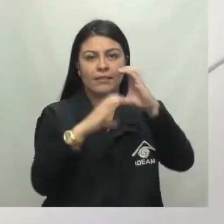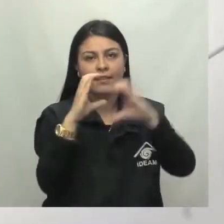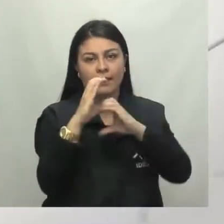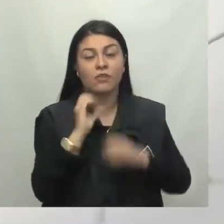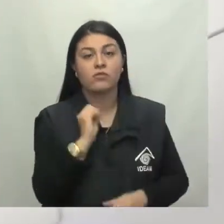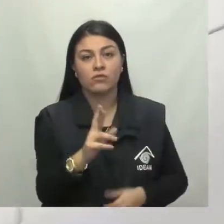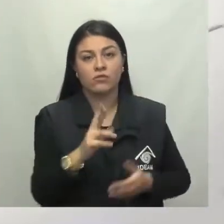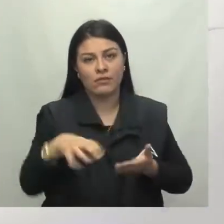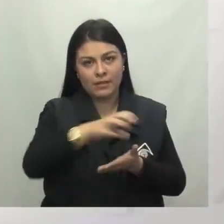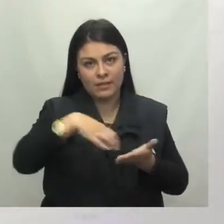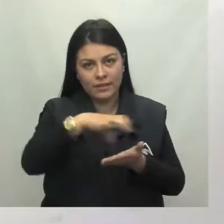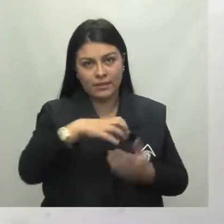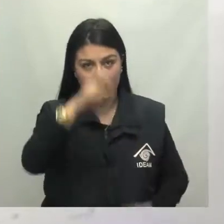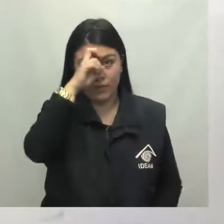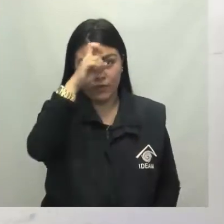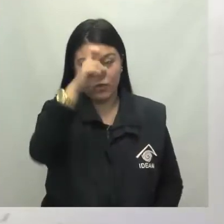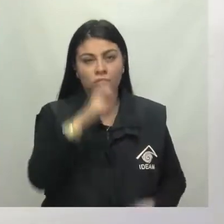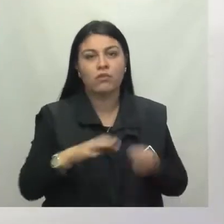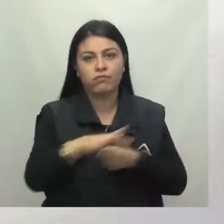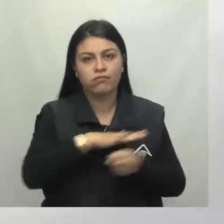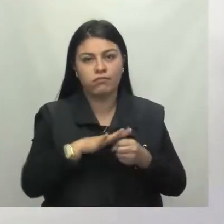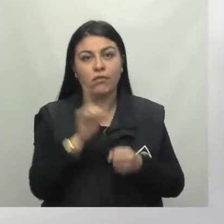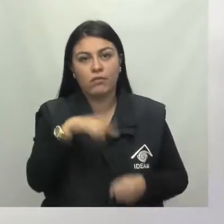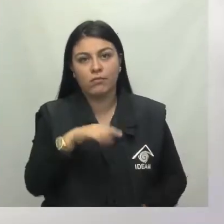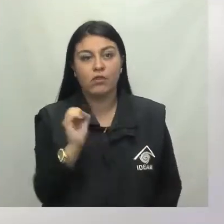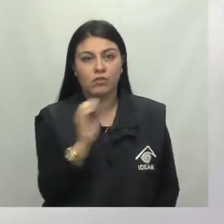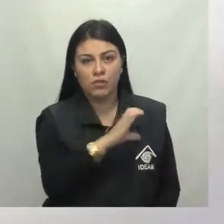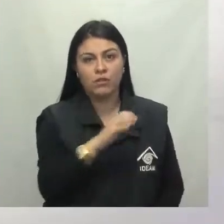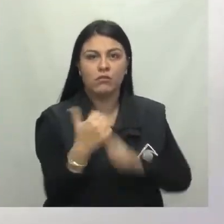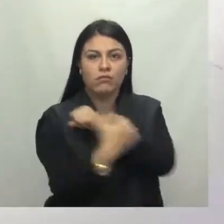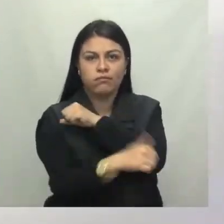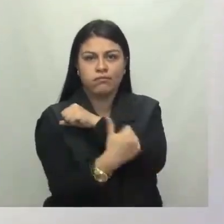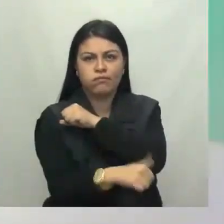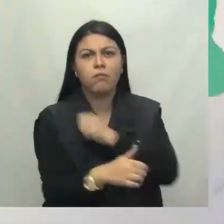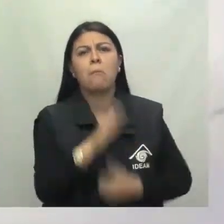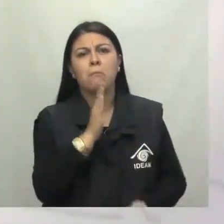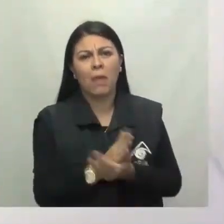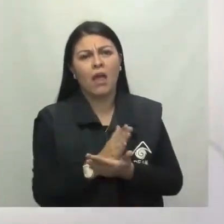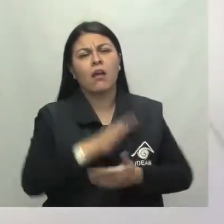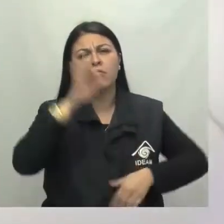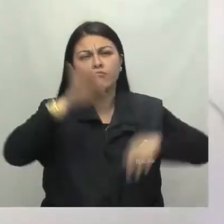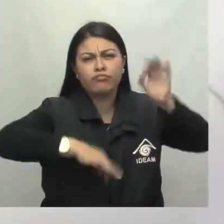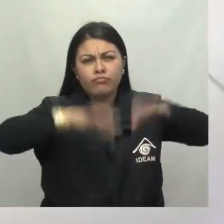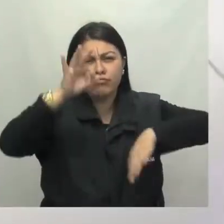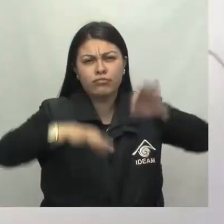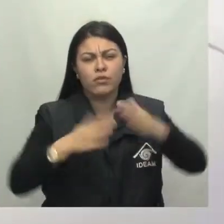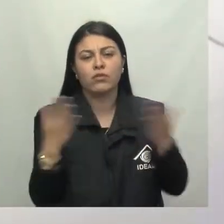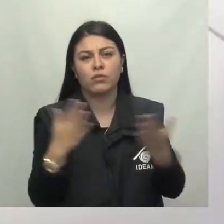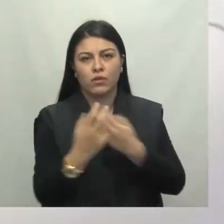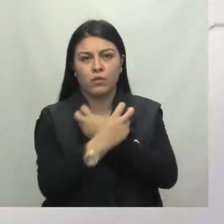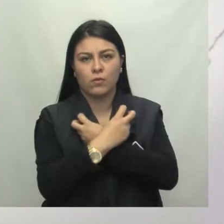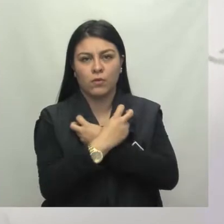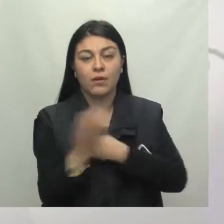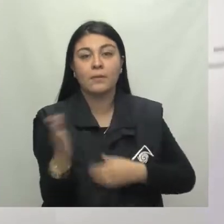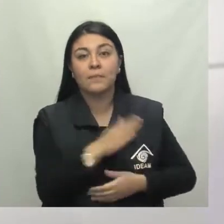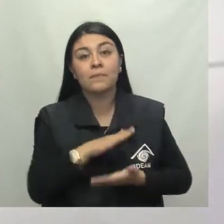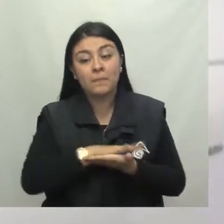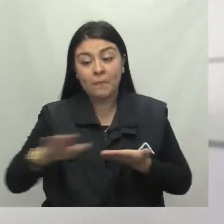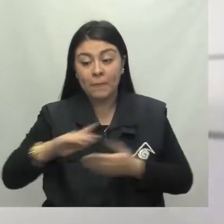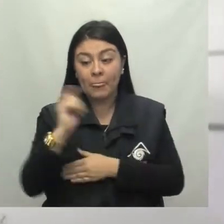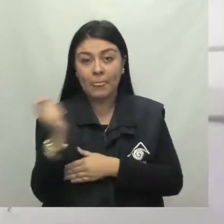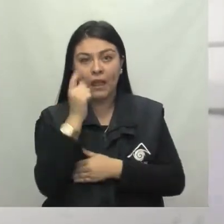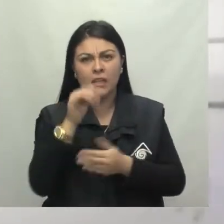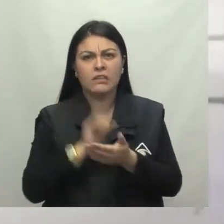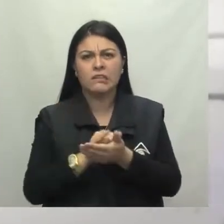Cauca, sur de Santander, norte de Cundinamarca y el occidente de Boyacá acompañada de lloviznas en el Huila. Los llanos